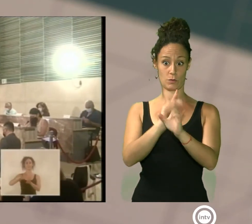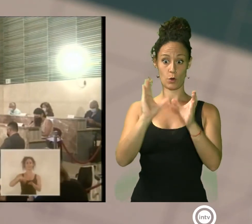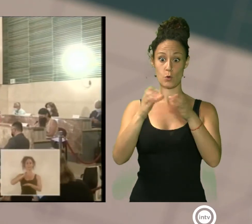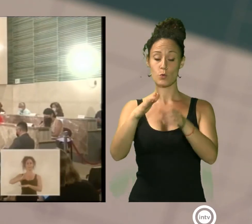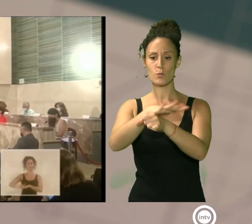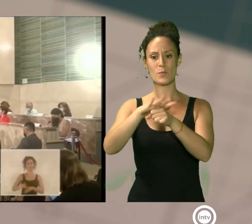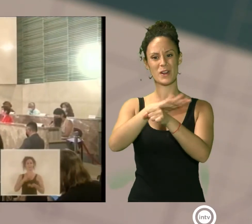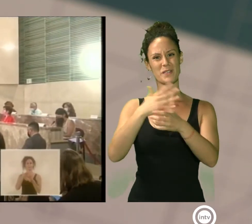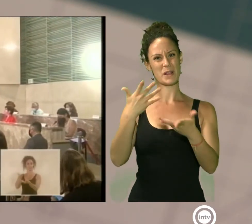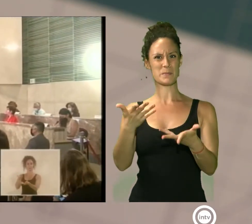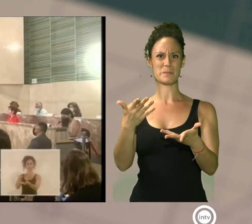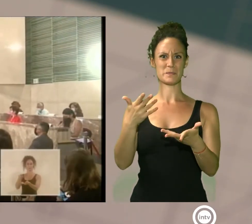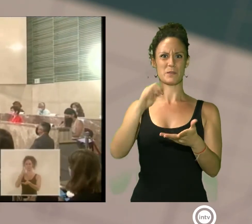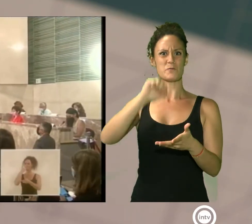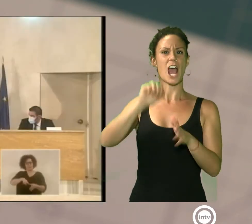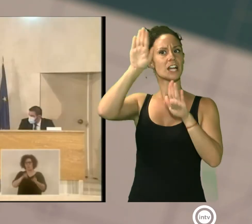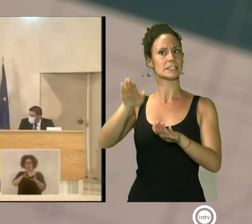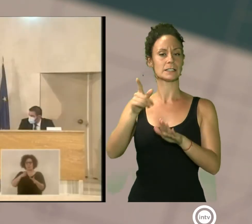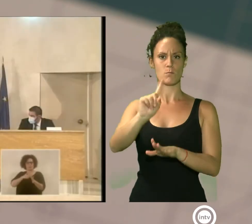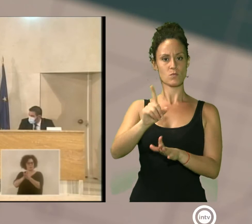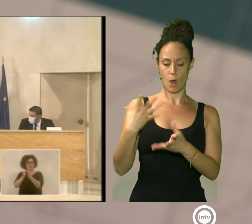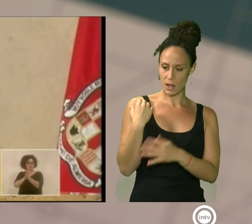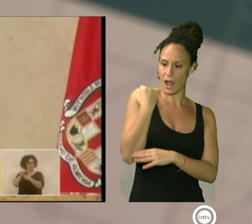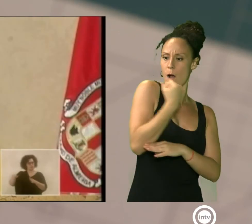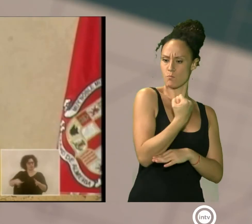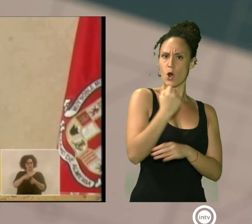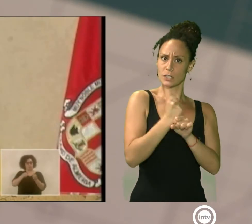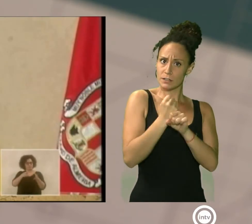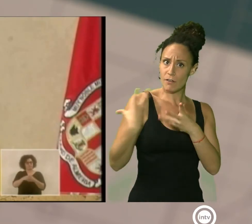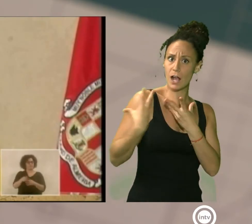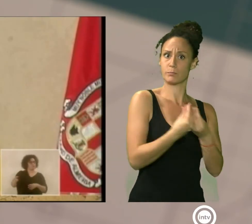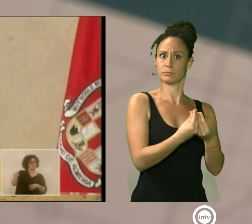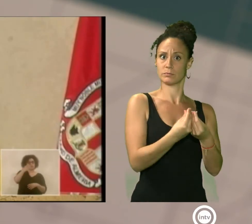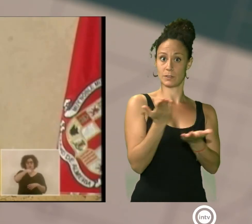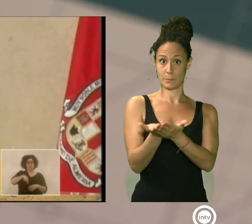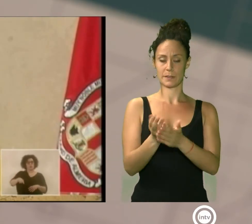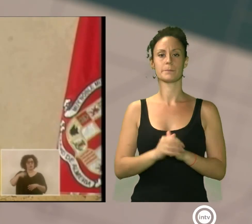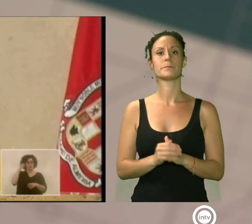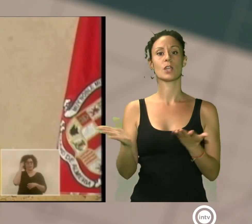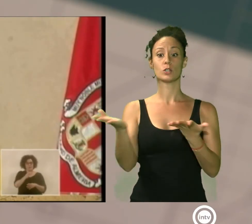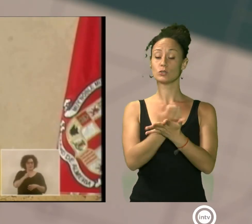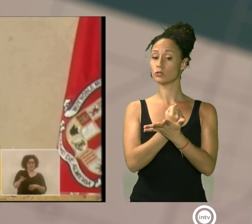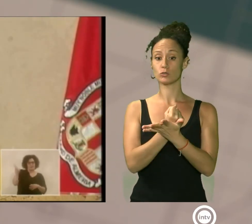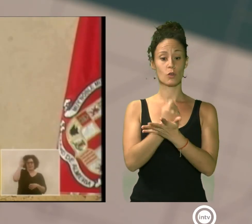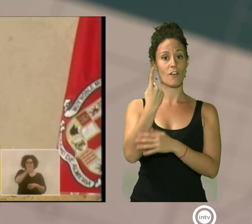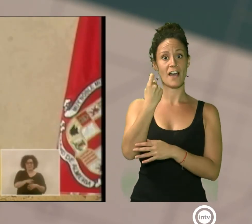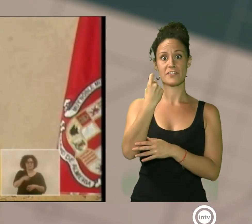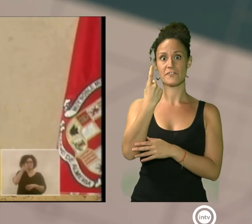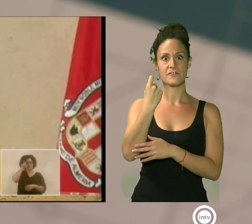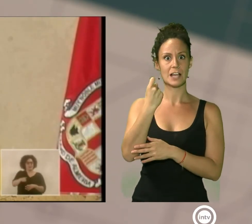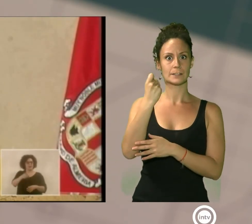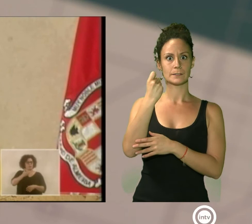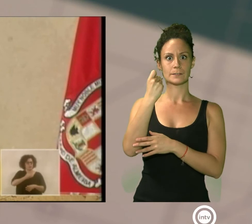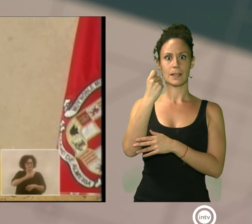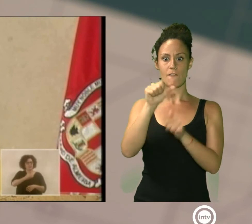alejen del fatalismo y arrimen el hombro. Todos hemos tenido que reinventarnos, incluido el ayuntamiento, y hemos ingeniado